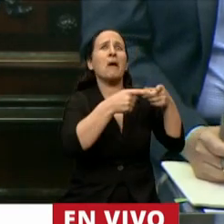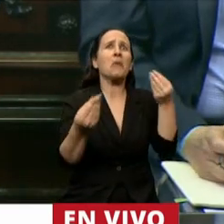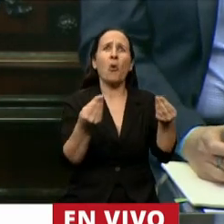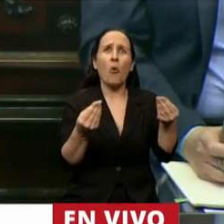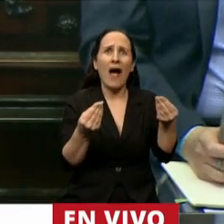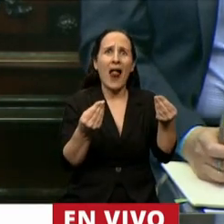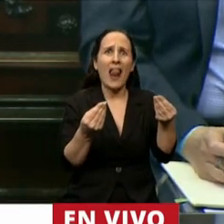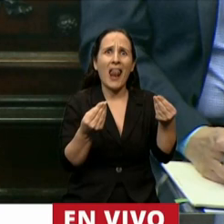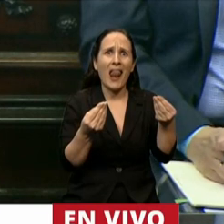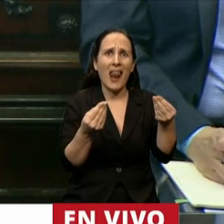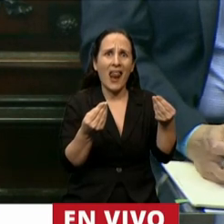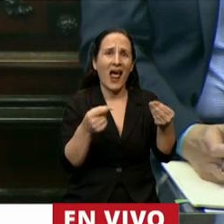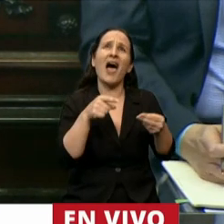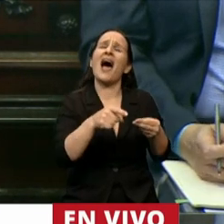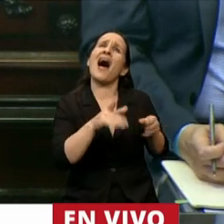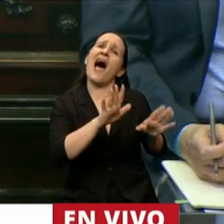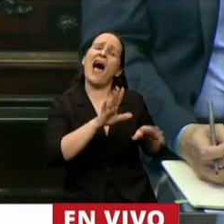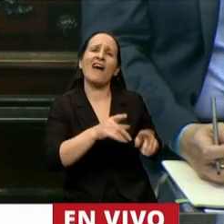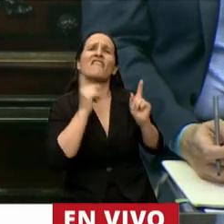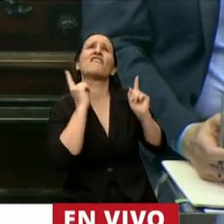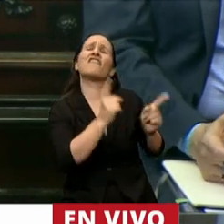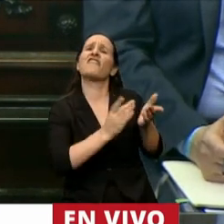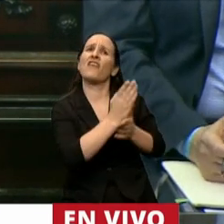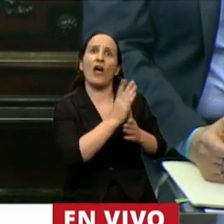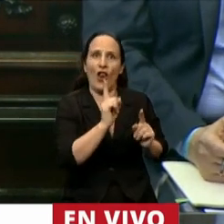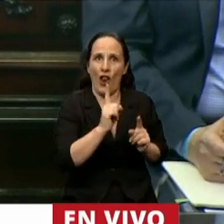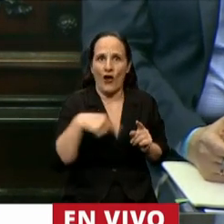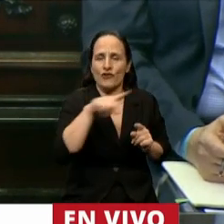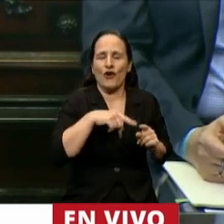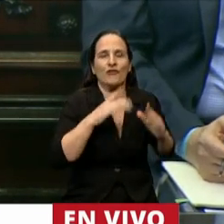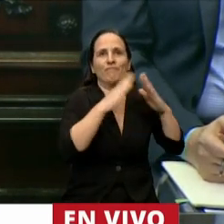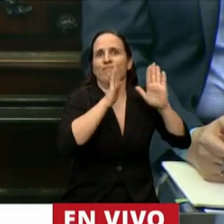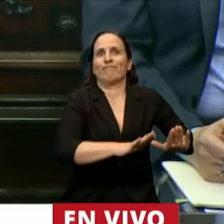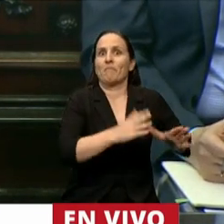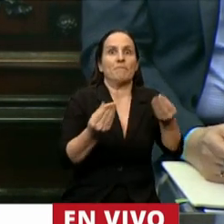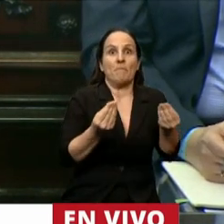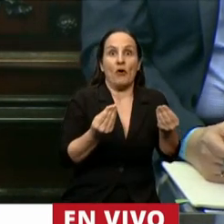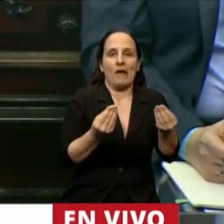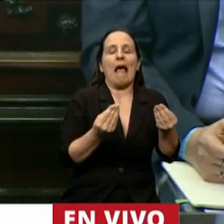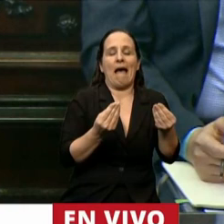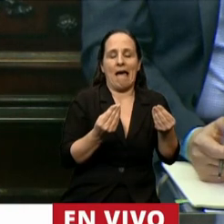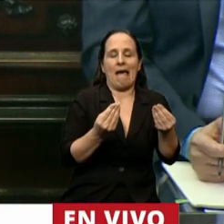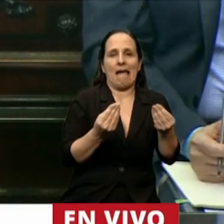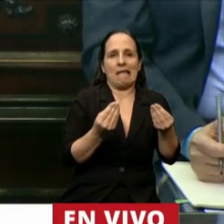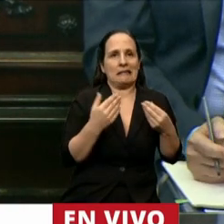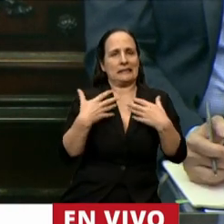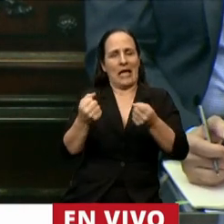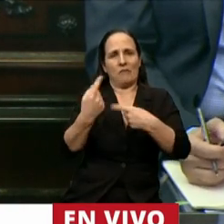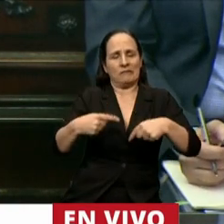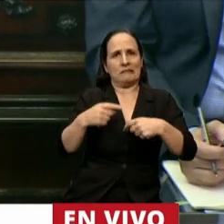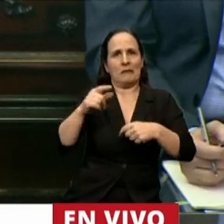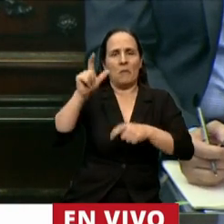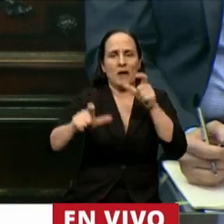no para enamorarnos, no existe enamorarte de esto. Nosotros lo hicimos para cuidar la salud y para salvar